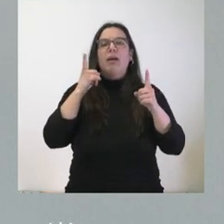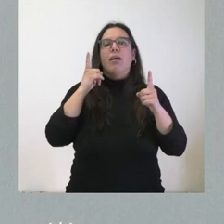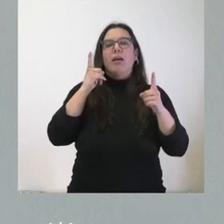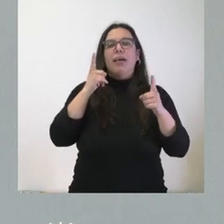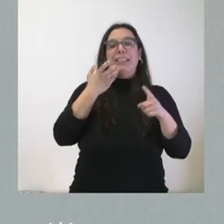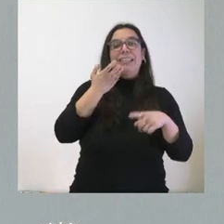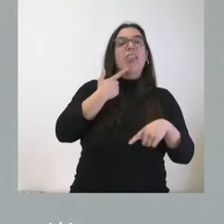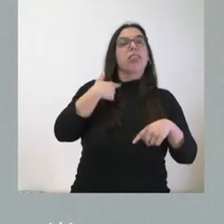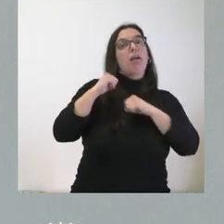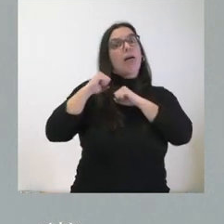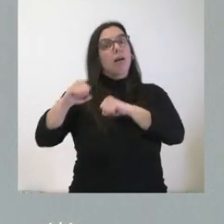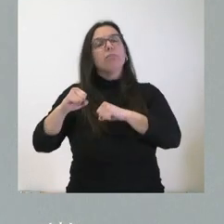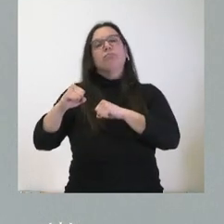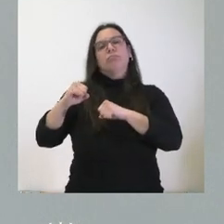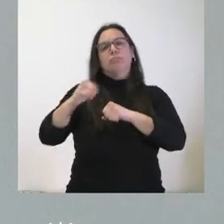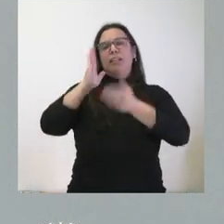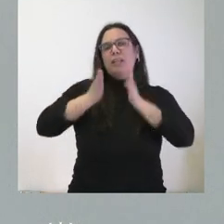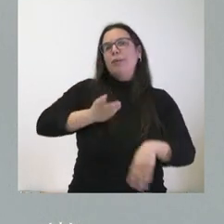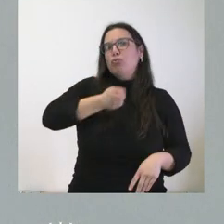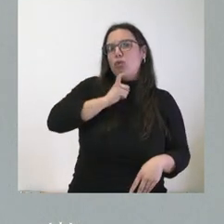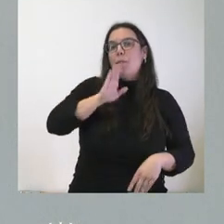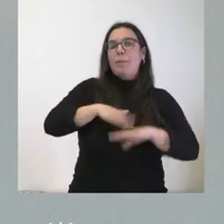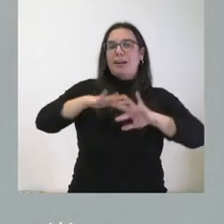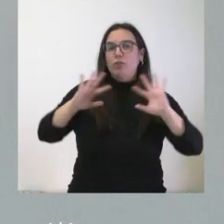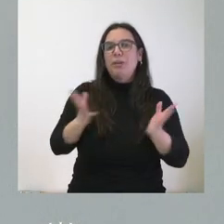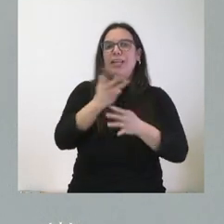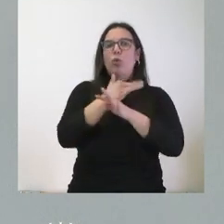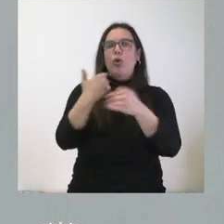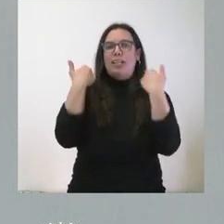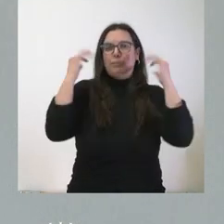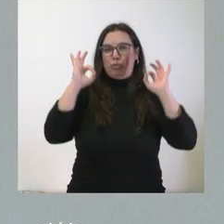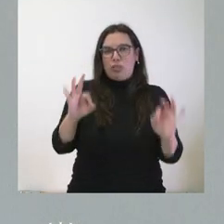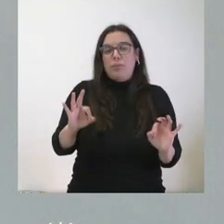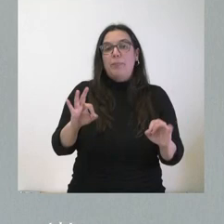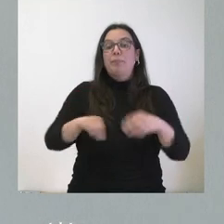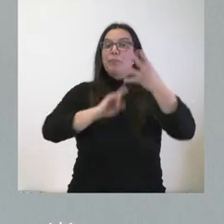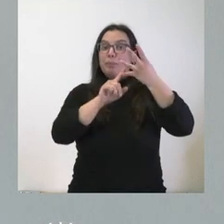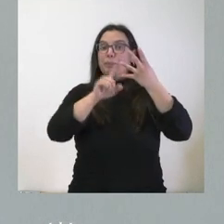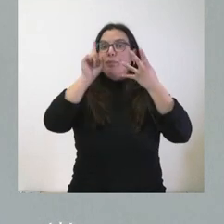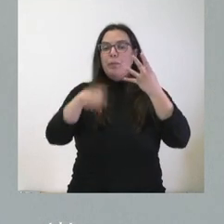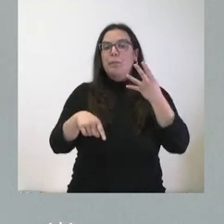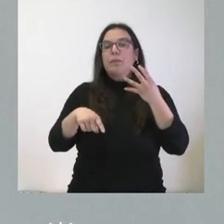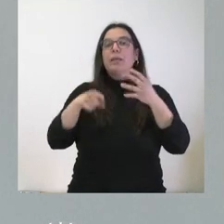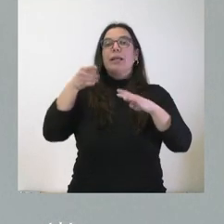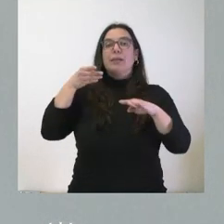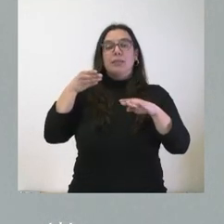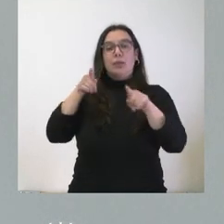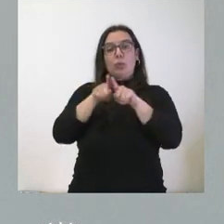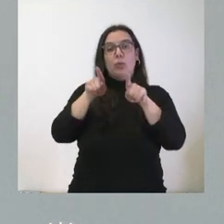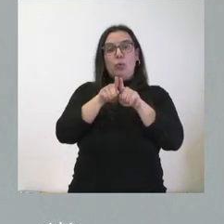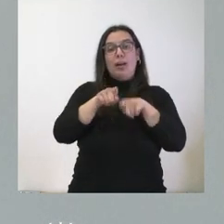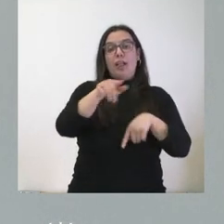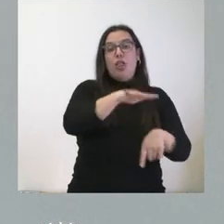ludopatía. Todo ello para fomentar la práctica del juego responsable. Lo cuarto es que se prohíbe el establecimiento de